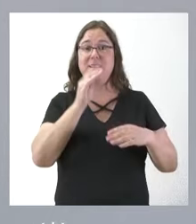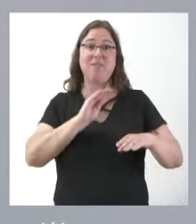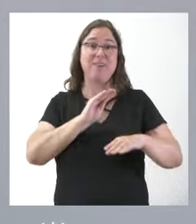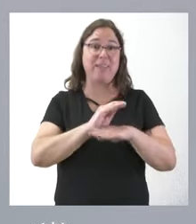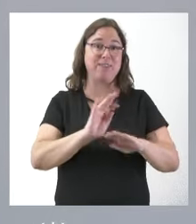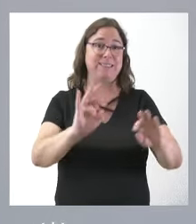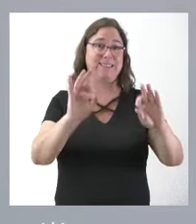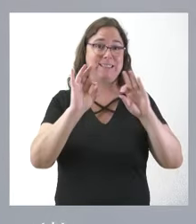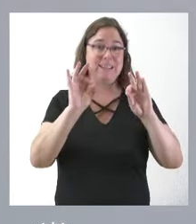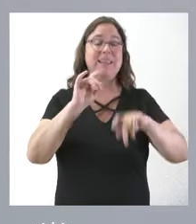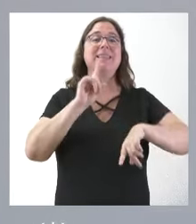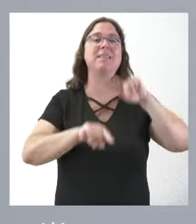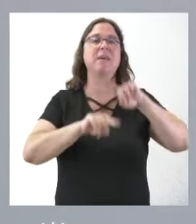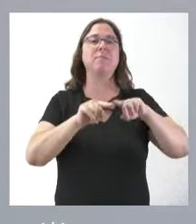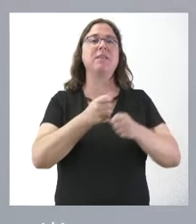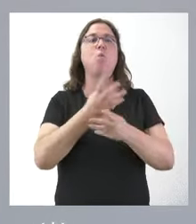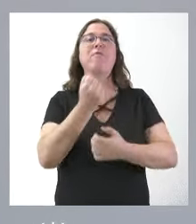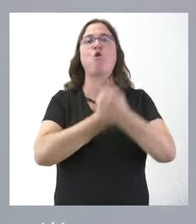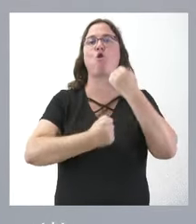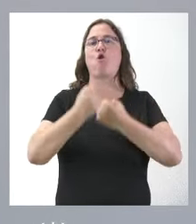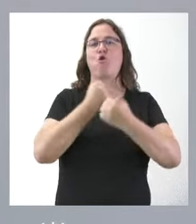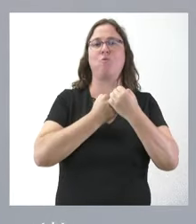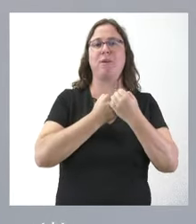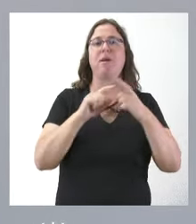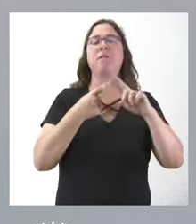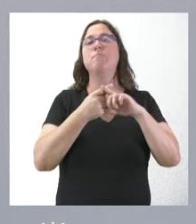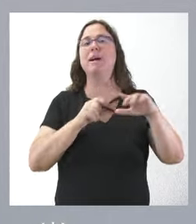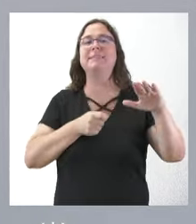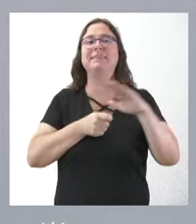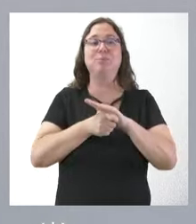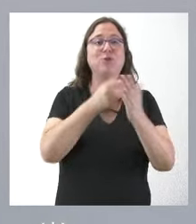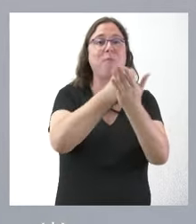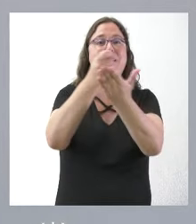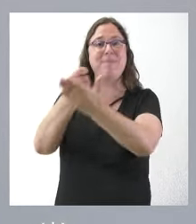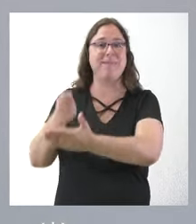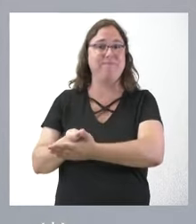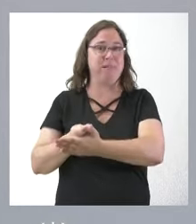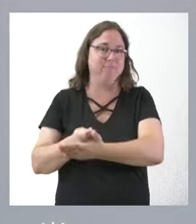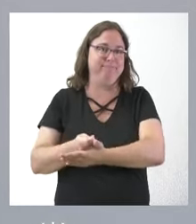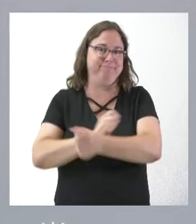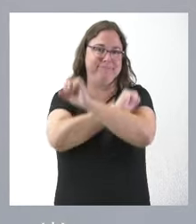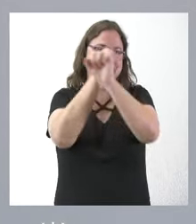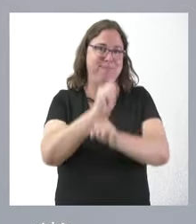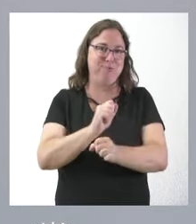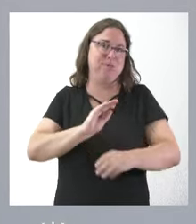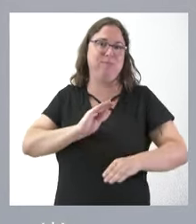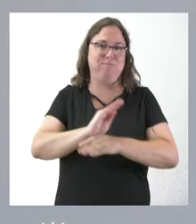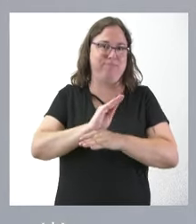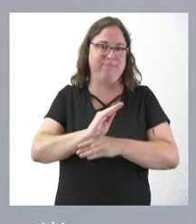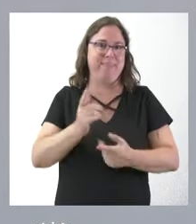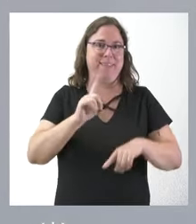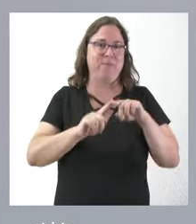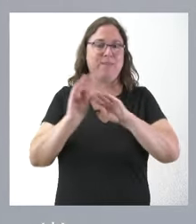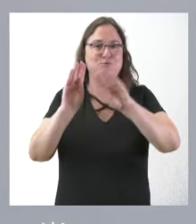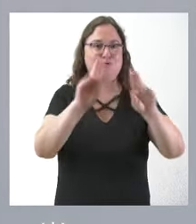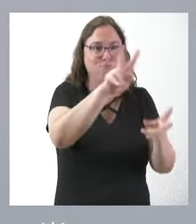exclusivamente en función de la capacidad económica y de los impuestos que se pagan en estas localidades, nunca podríamos hacer estas inversiones en